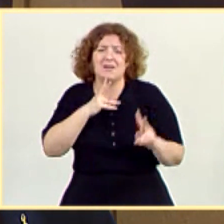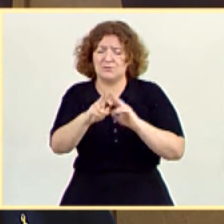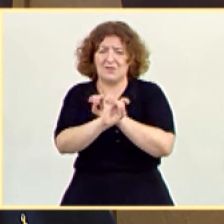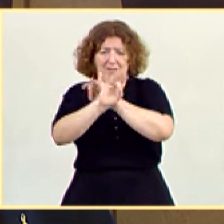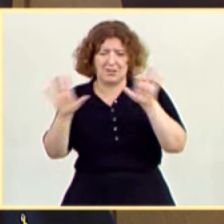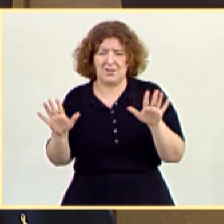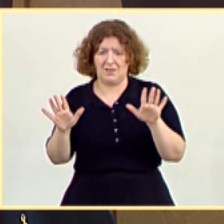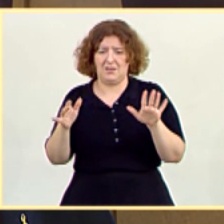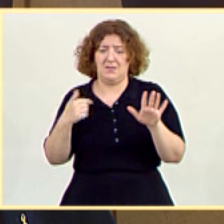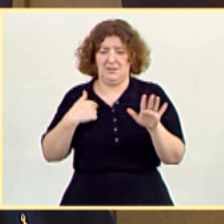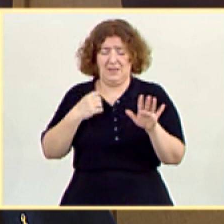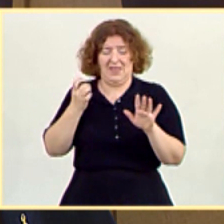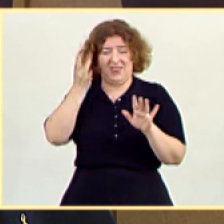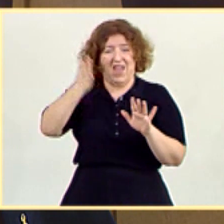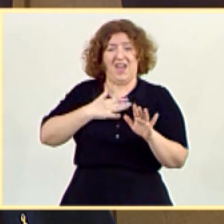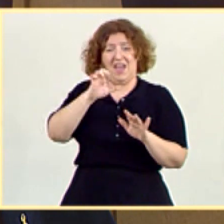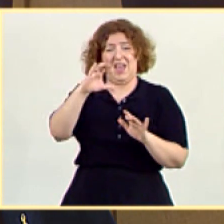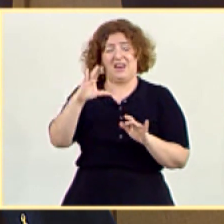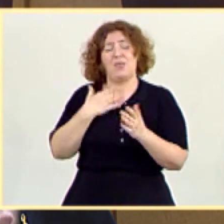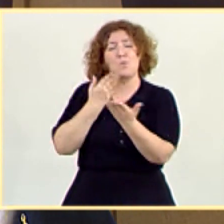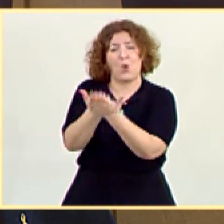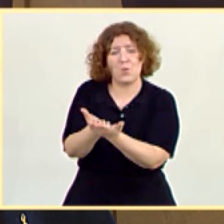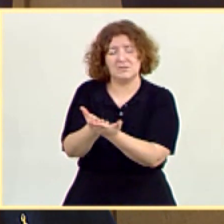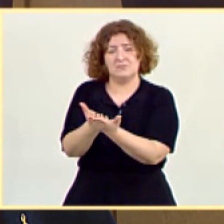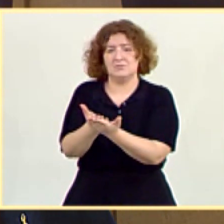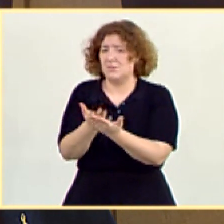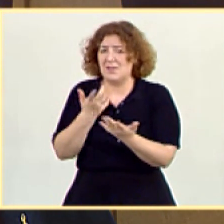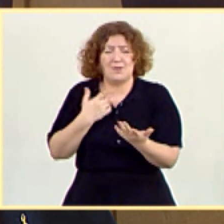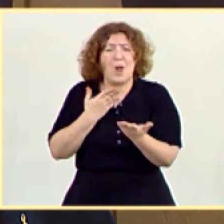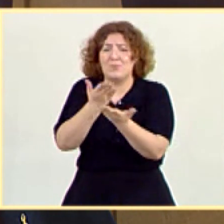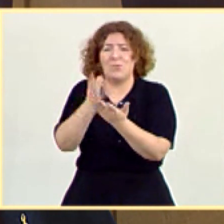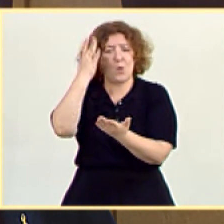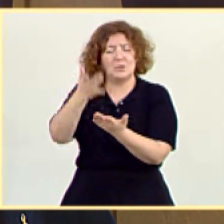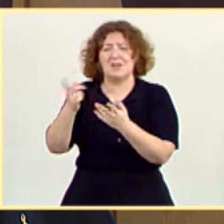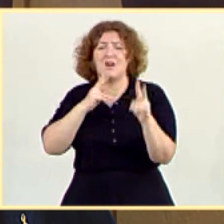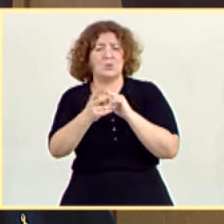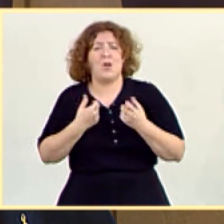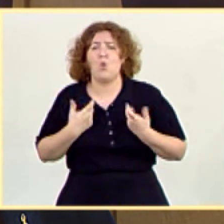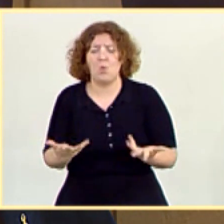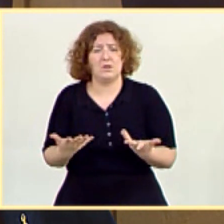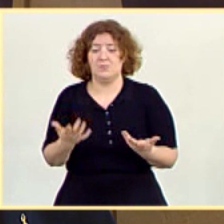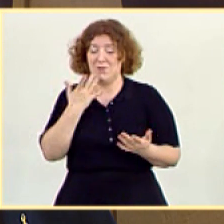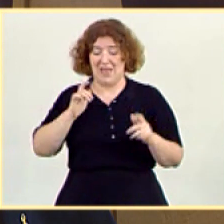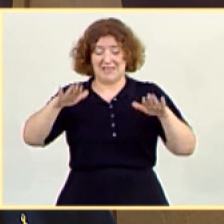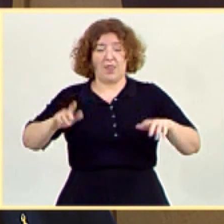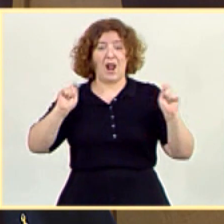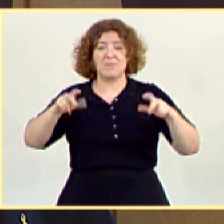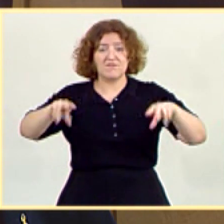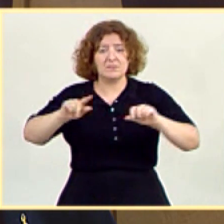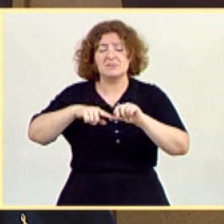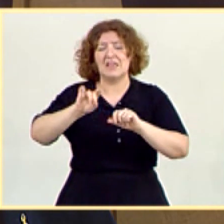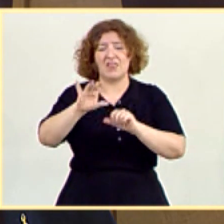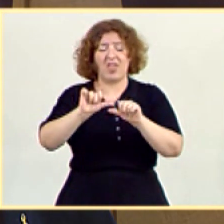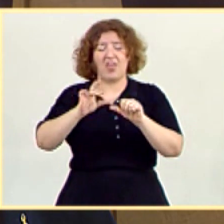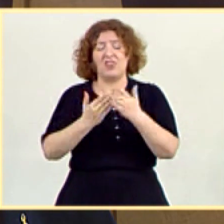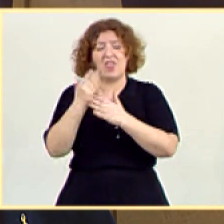respuesta a la propuesta de Esquerra Republicana de forma absolutamente urgente. Porque, de hecho, si el estado de alarma se va a acabar dentro de 15 días, tenemos encima de la